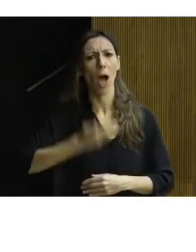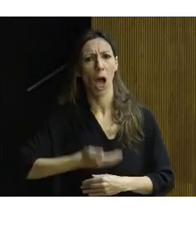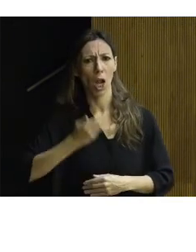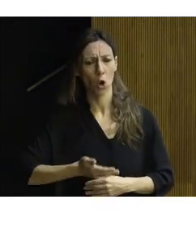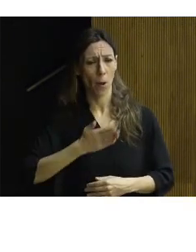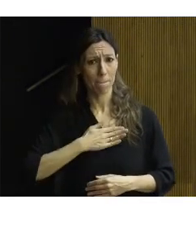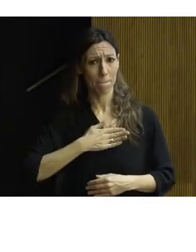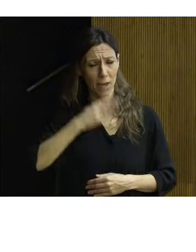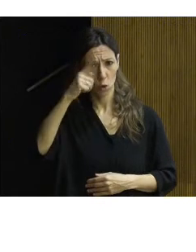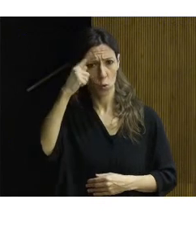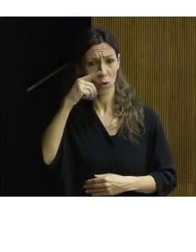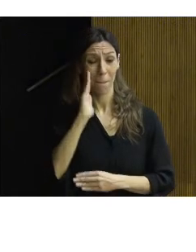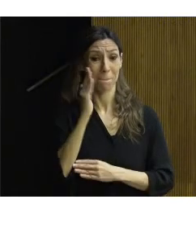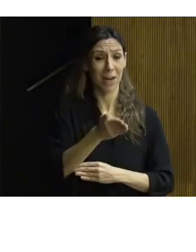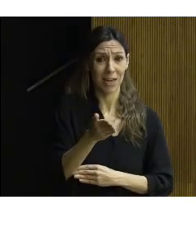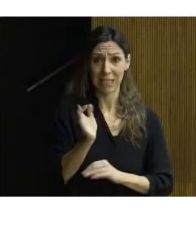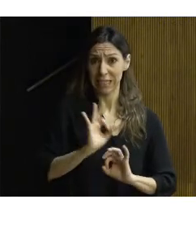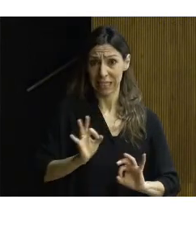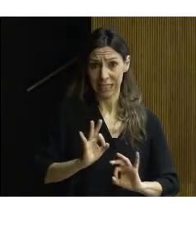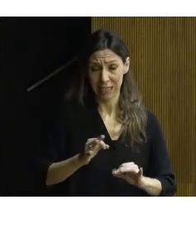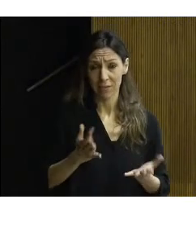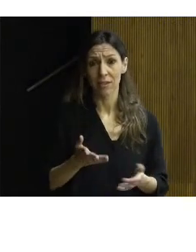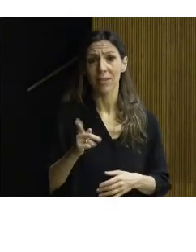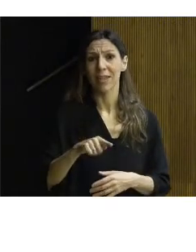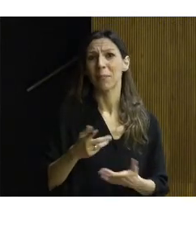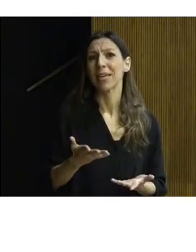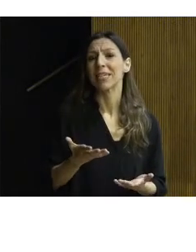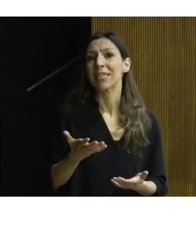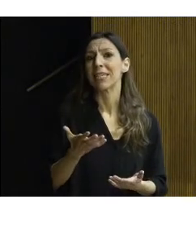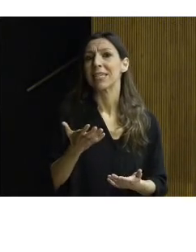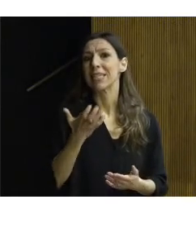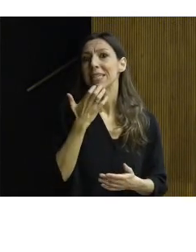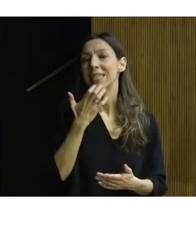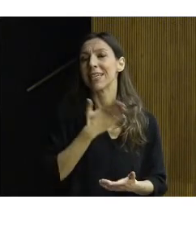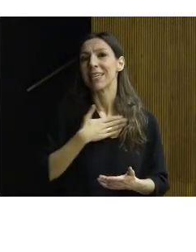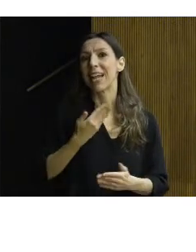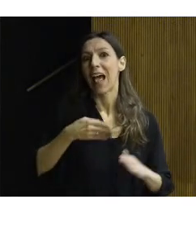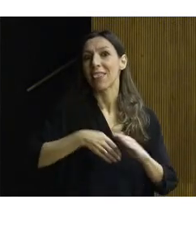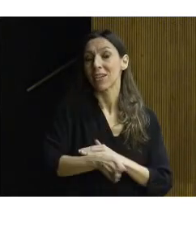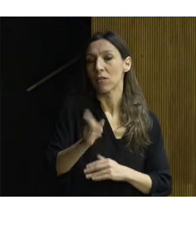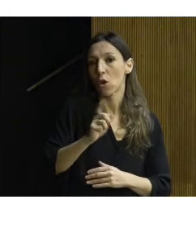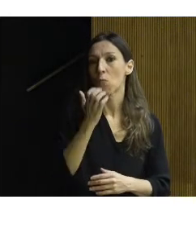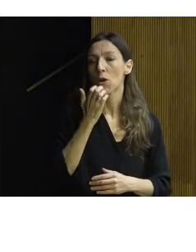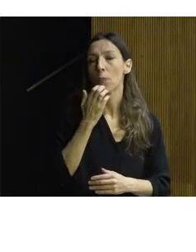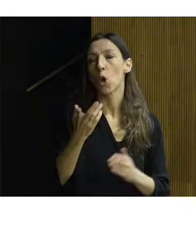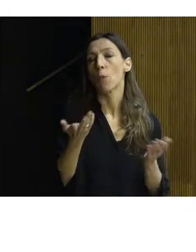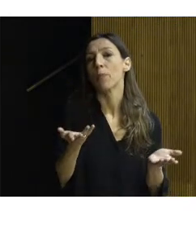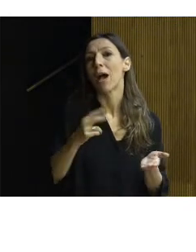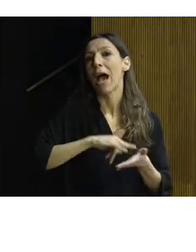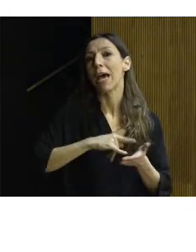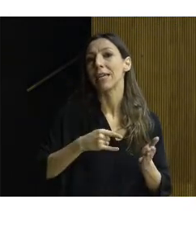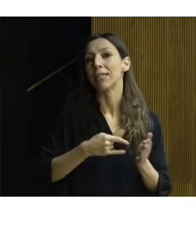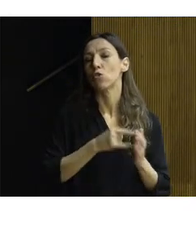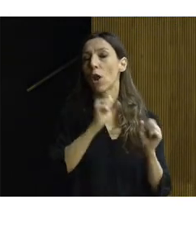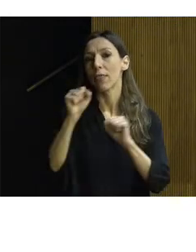dañarlo. Incluso aquellos que hayan sido creados con la voluntad de que sean inaccesibles, como es el caso de la arquitectura defensiva. Vamos